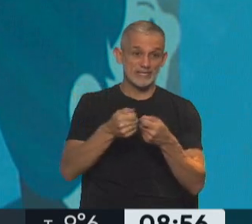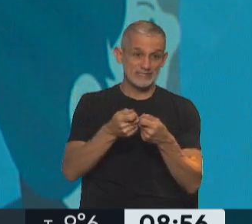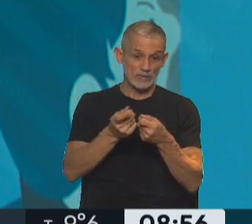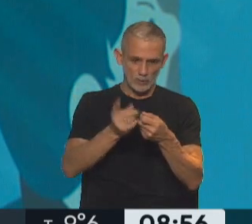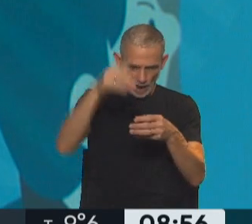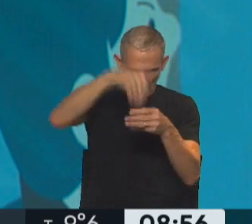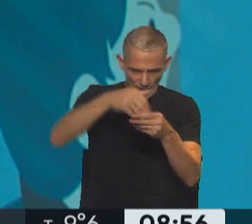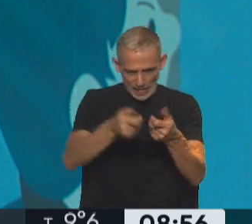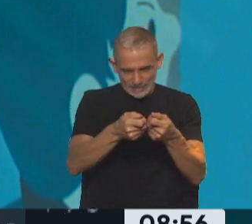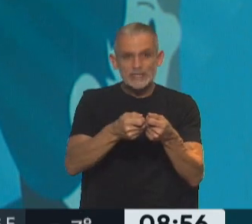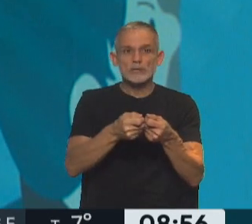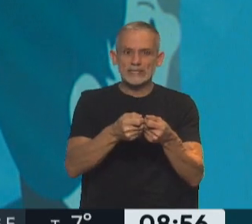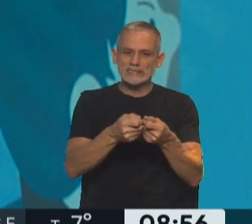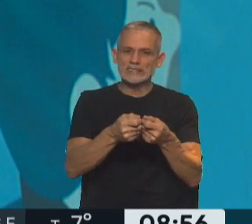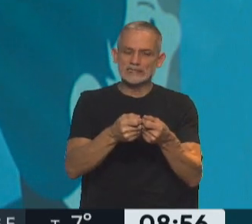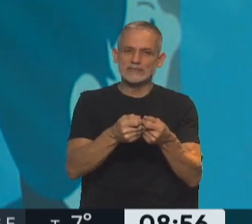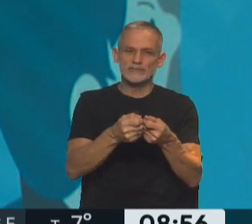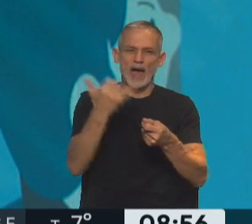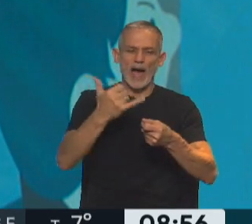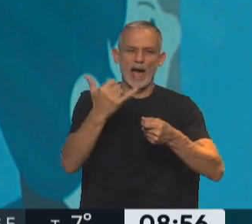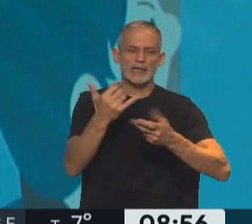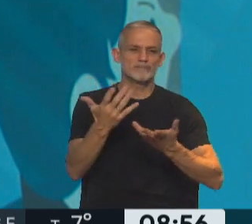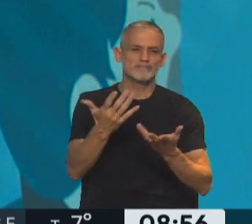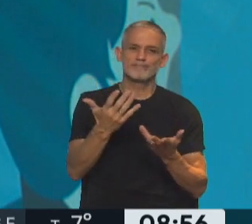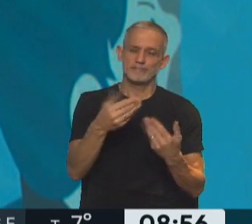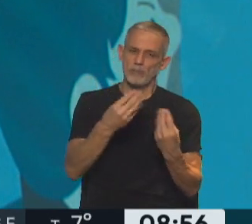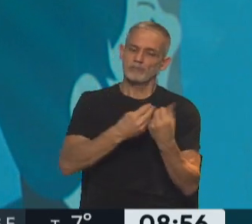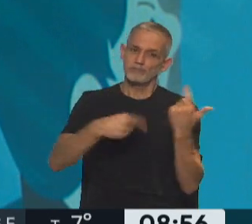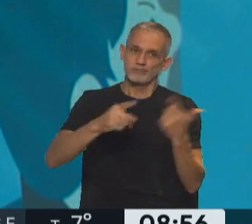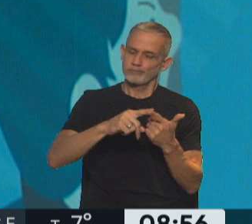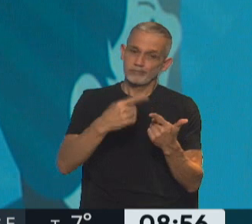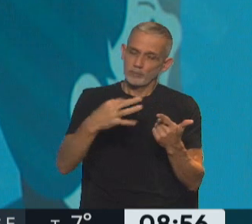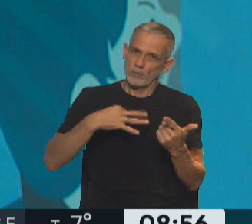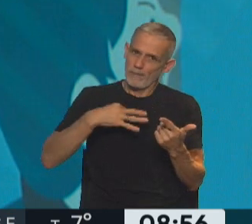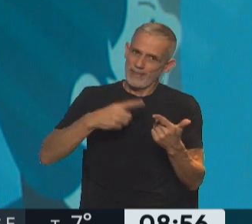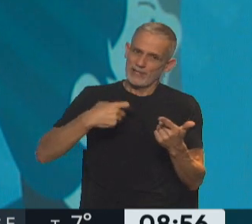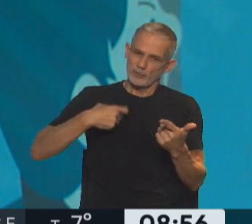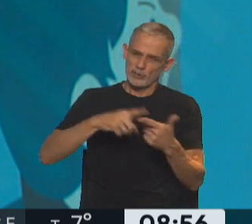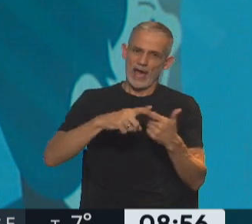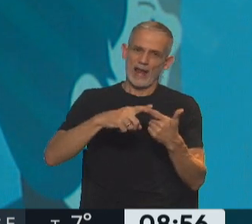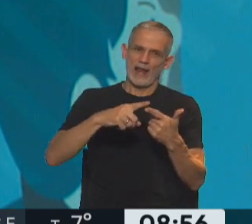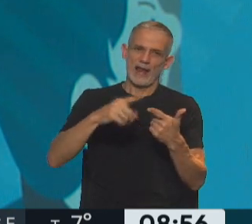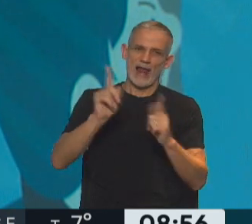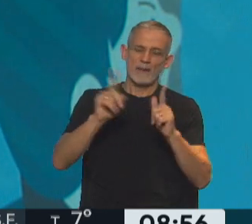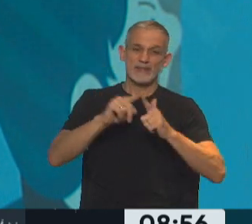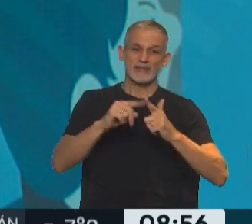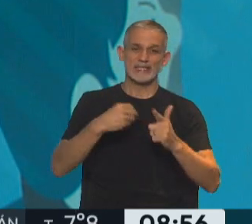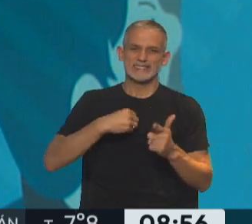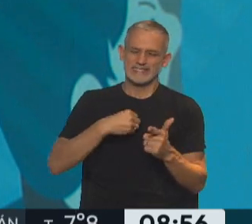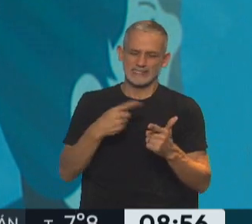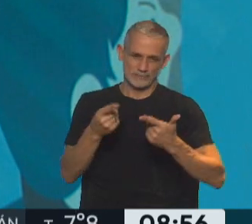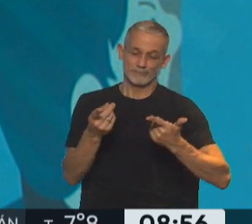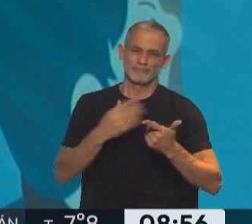Acá, a través de este aparatito, pasa nuestra vida social, en muchos casos la vida sentimental